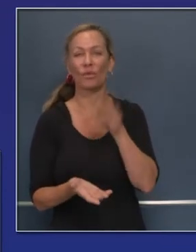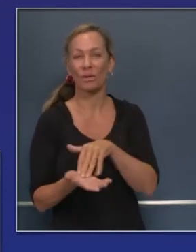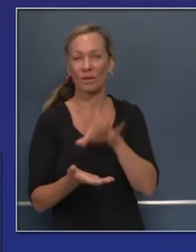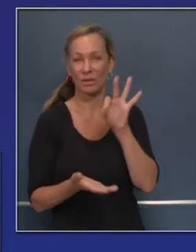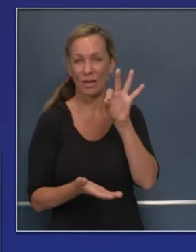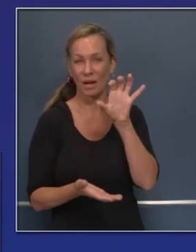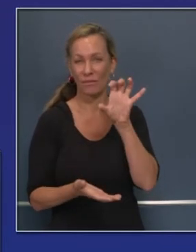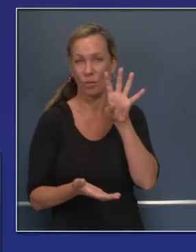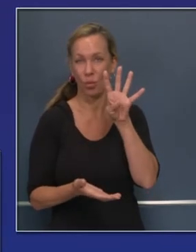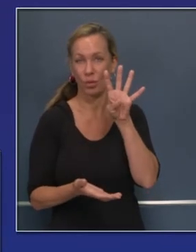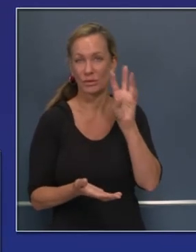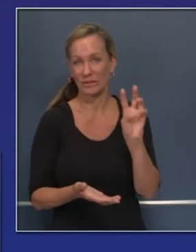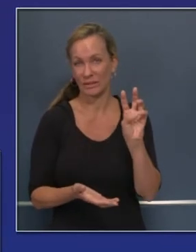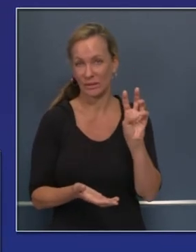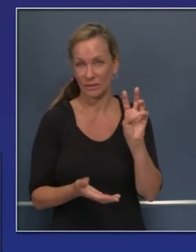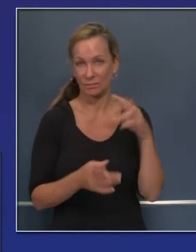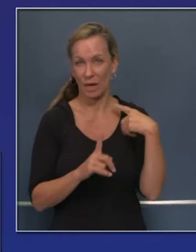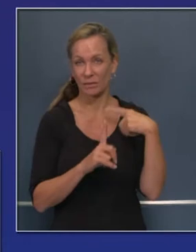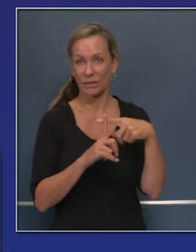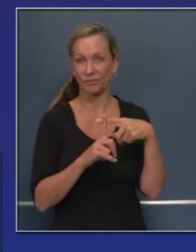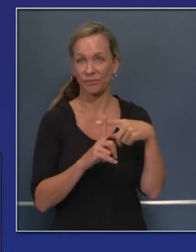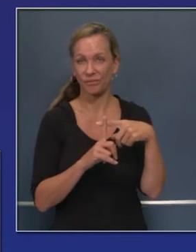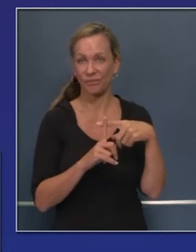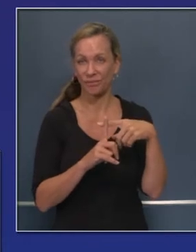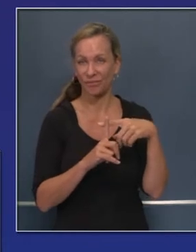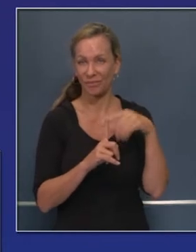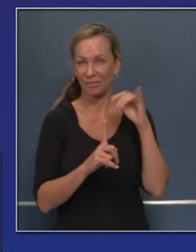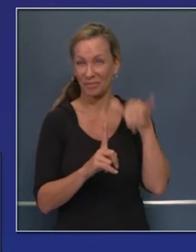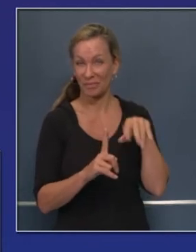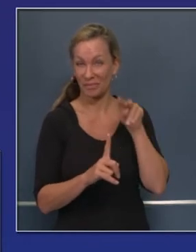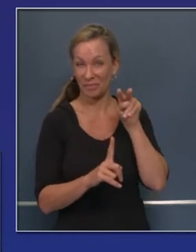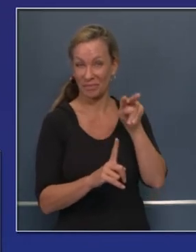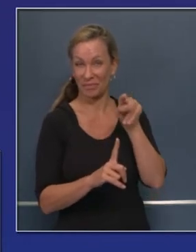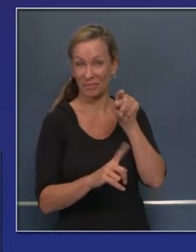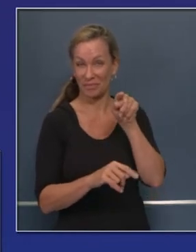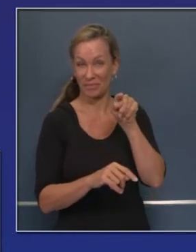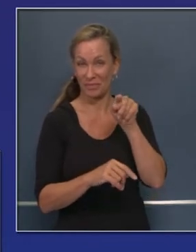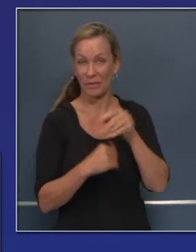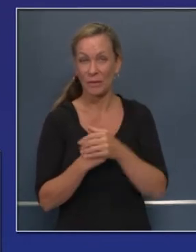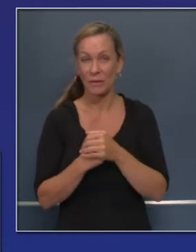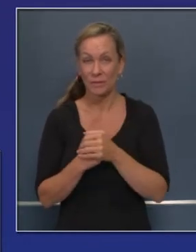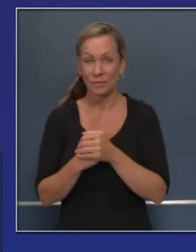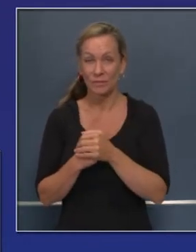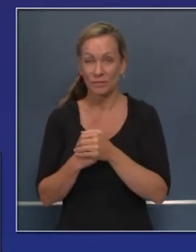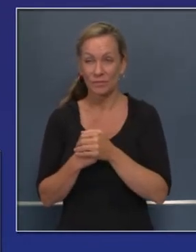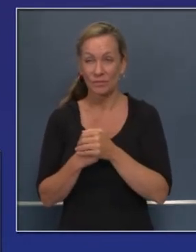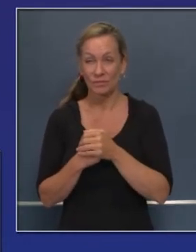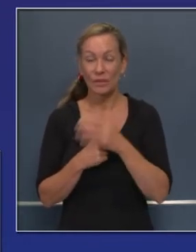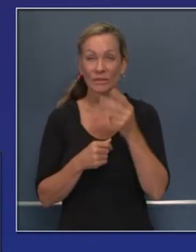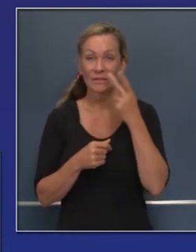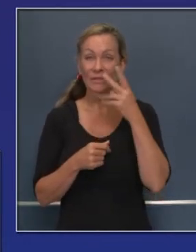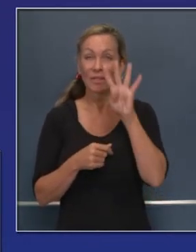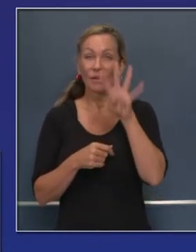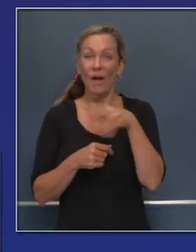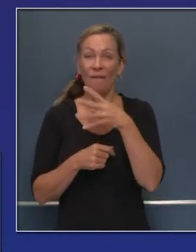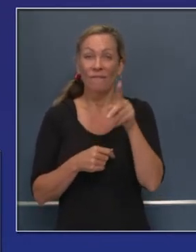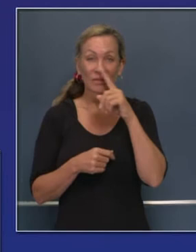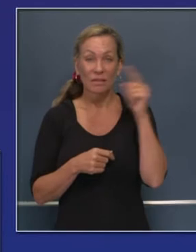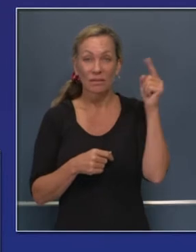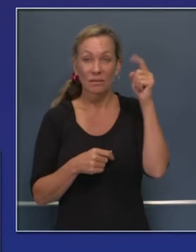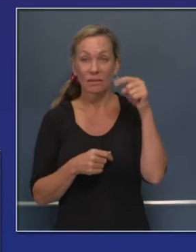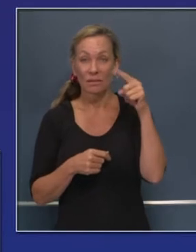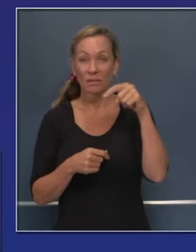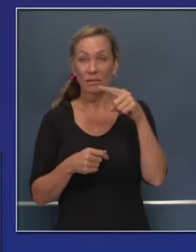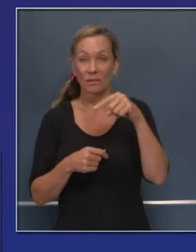O sea, individuos infectados. Quiero explicarles lo que significa esto. Las transparencias, los que ya han visto estas